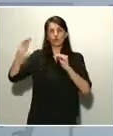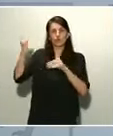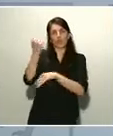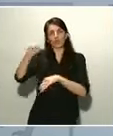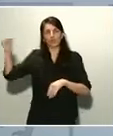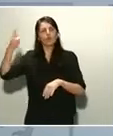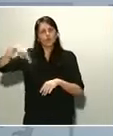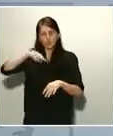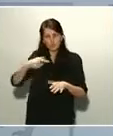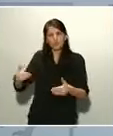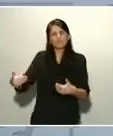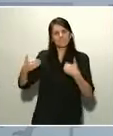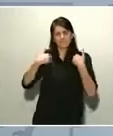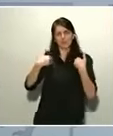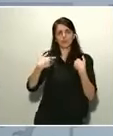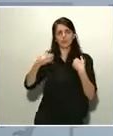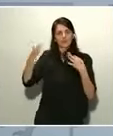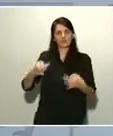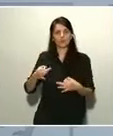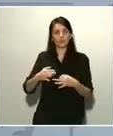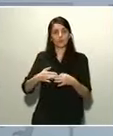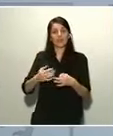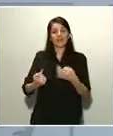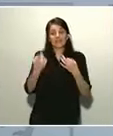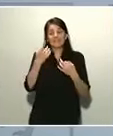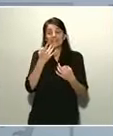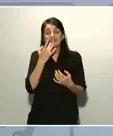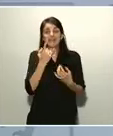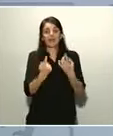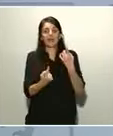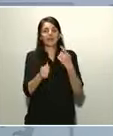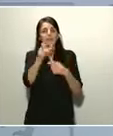no les quepa duda a los españoles, nosotros conciliaremos.